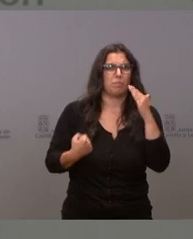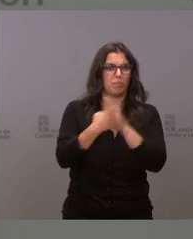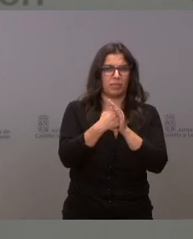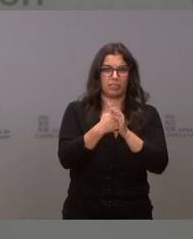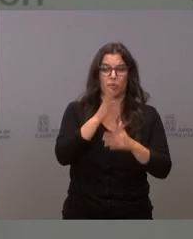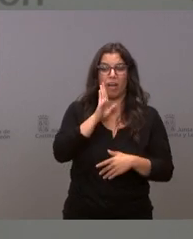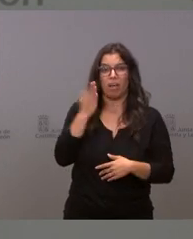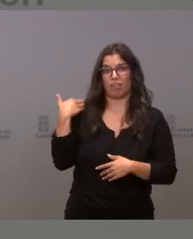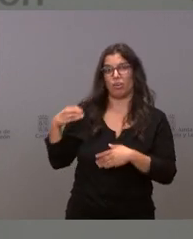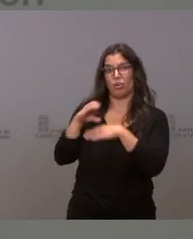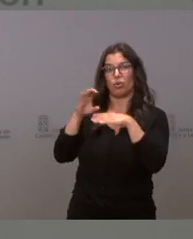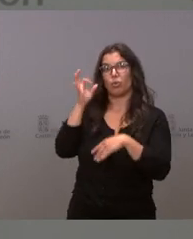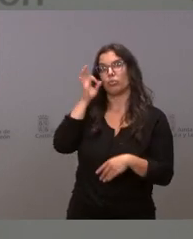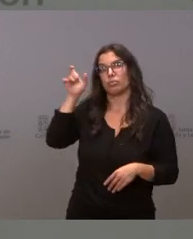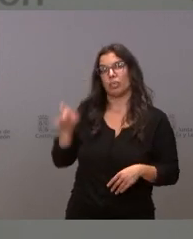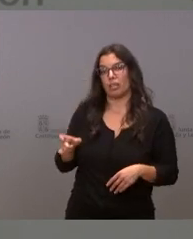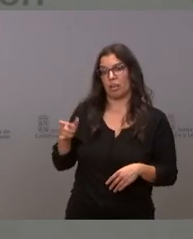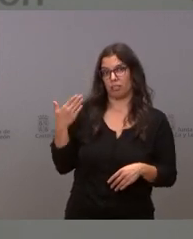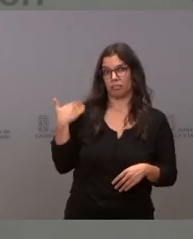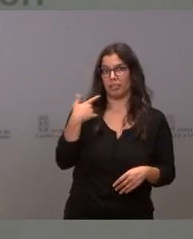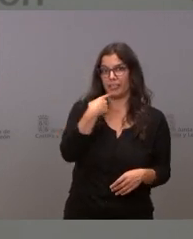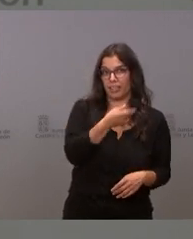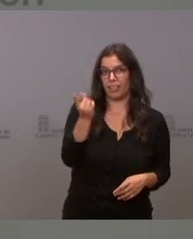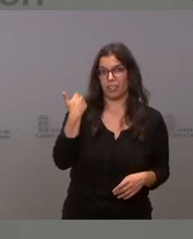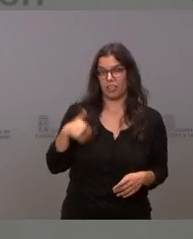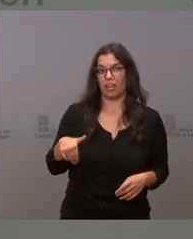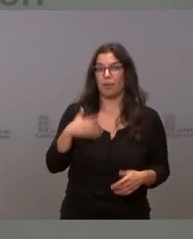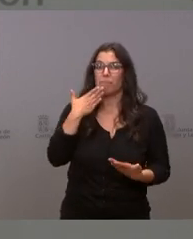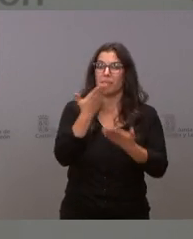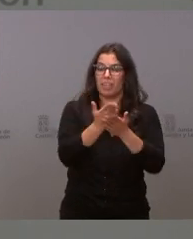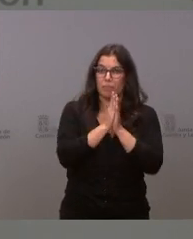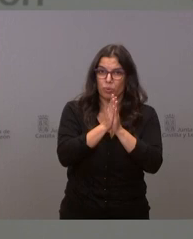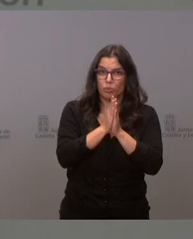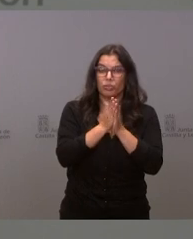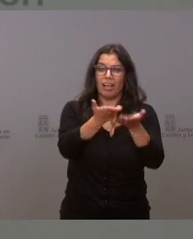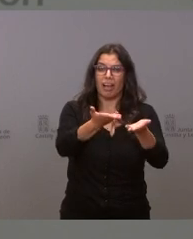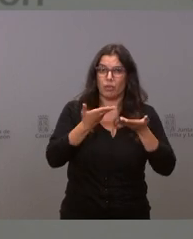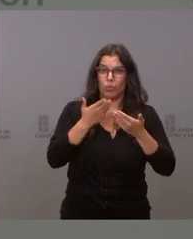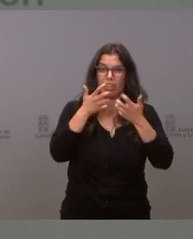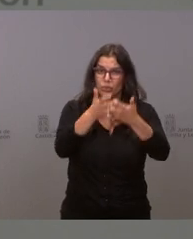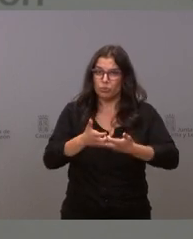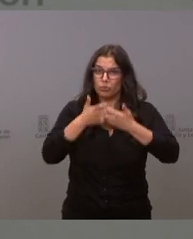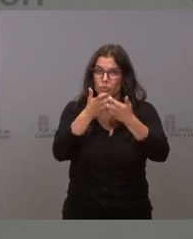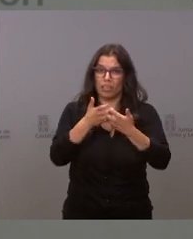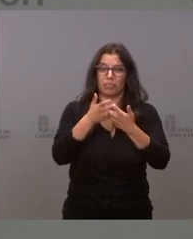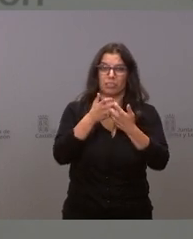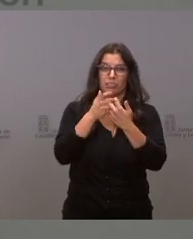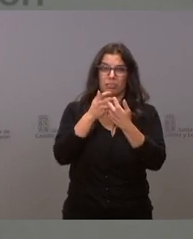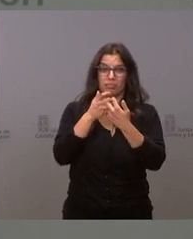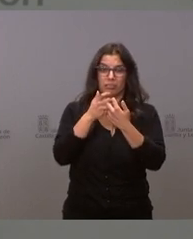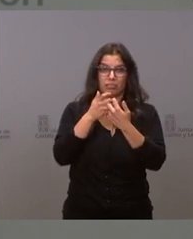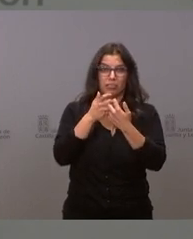consejera esta misma semana les pedimos que nos ayuden a combatir esta situación en la cual es verdad